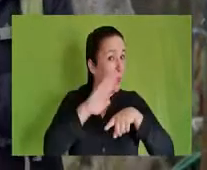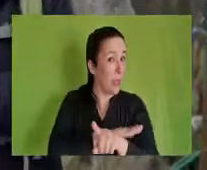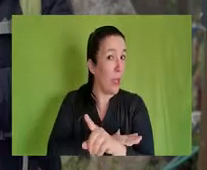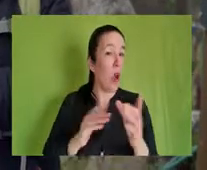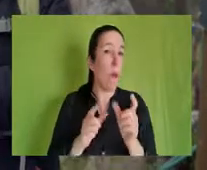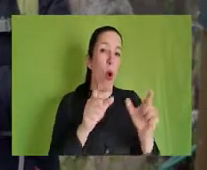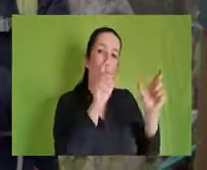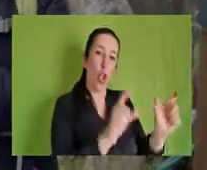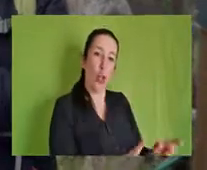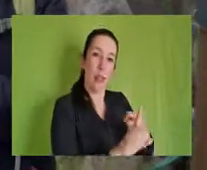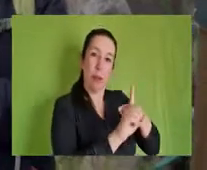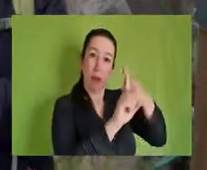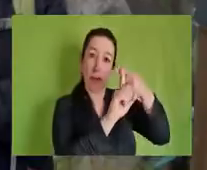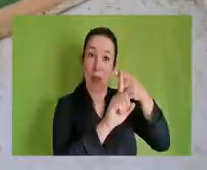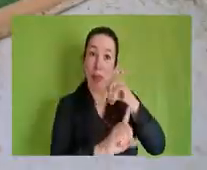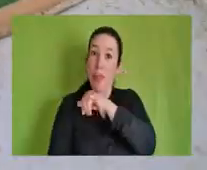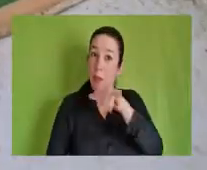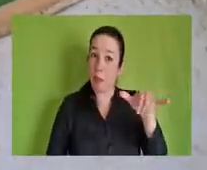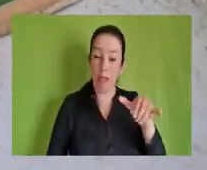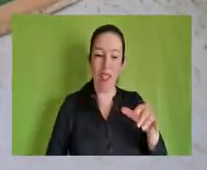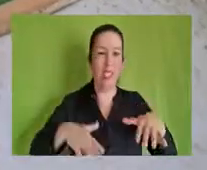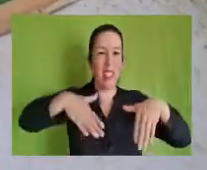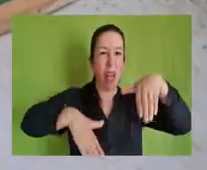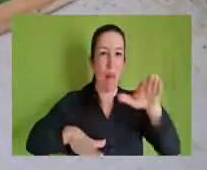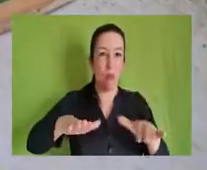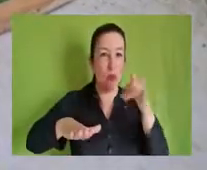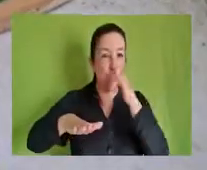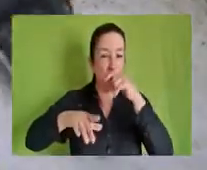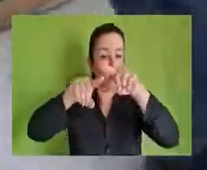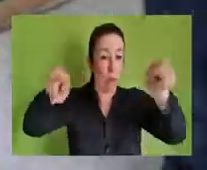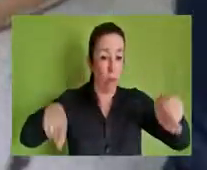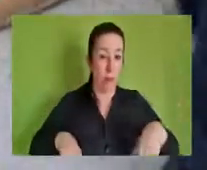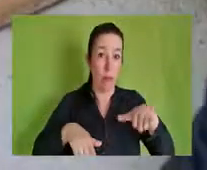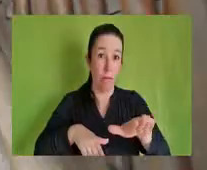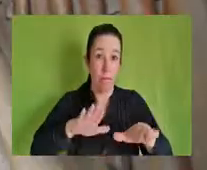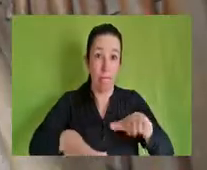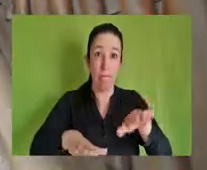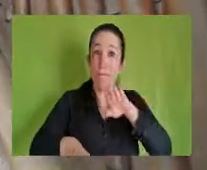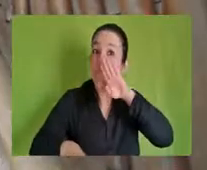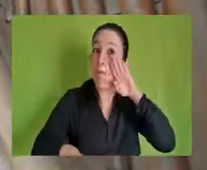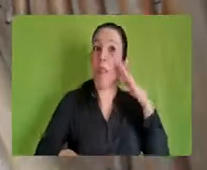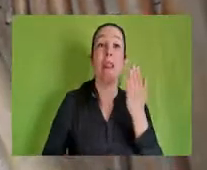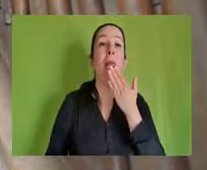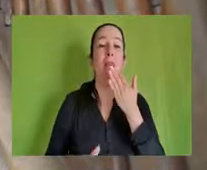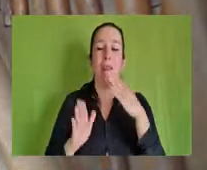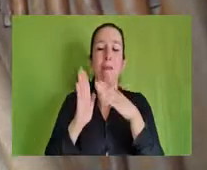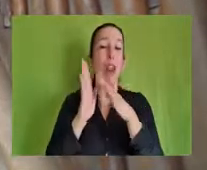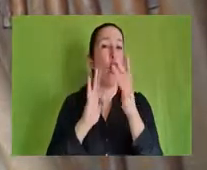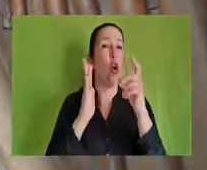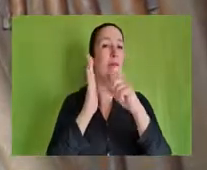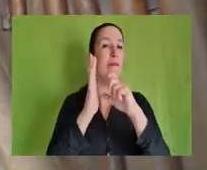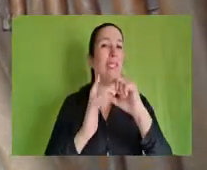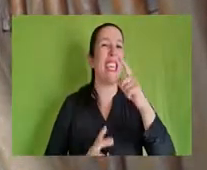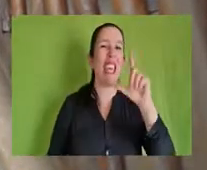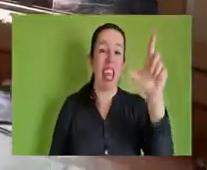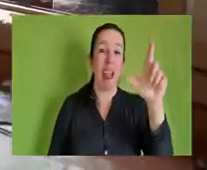llegada será el control de su temperatura y posteriormente desinfectar su calzado o la bandeja sanitizadora conjuntamente con la aplicación de alcohol